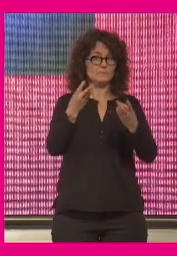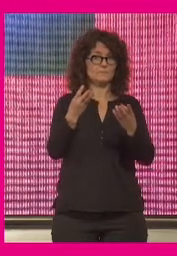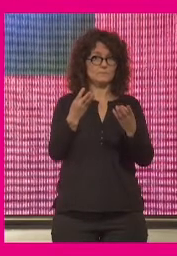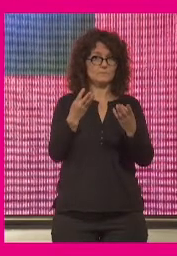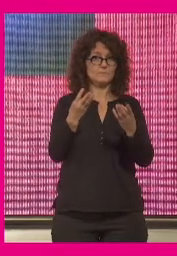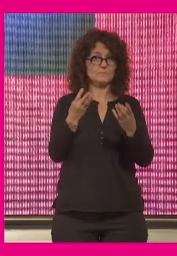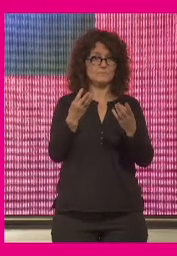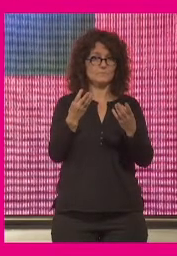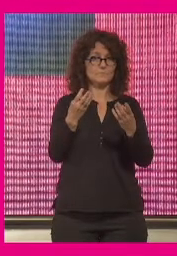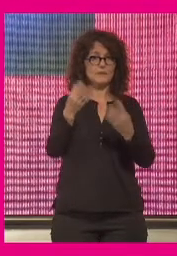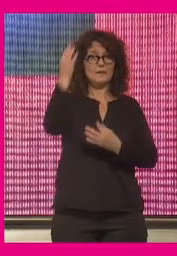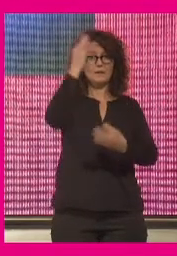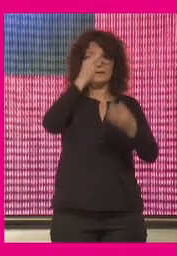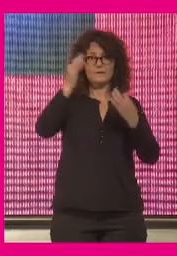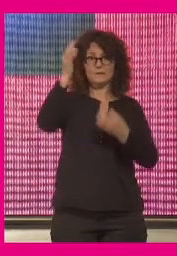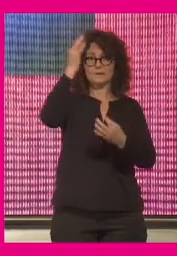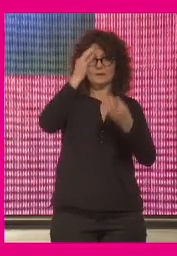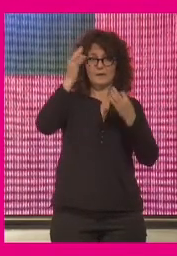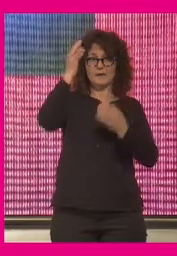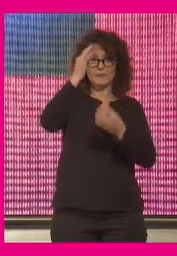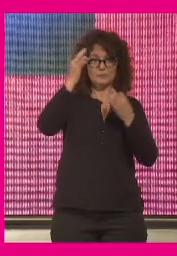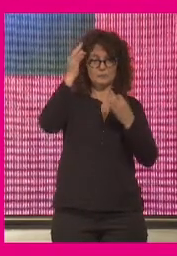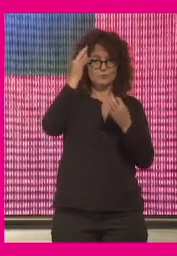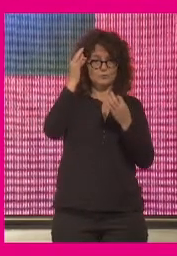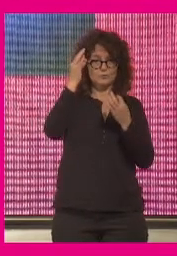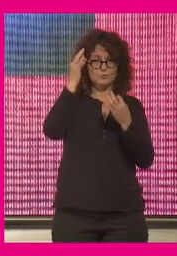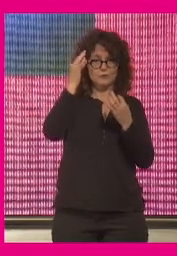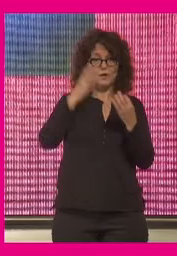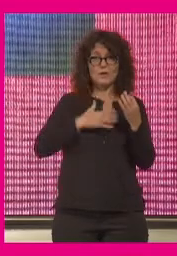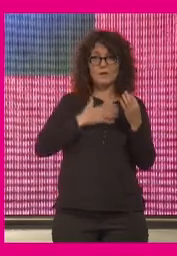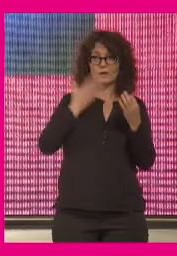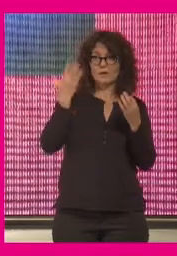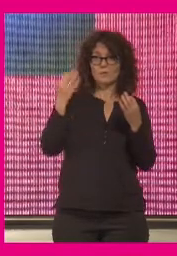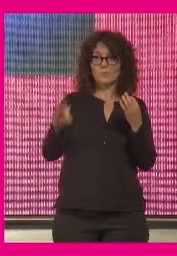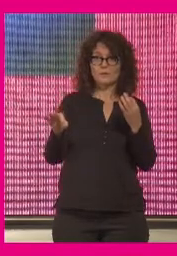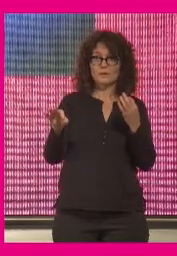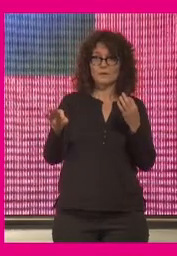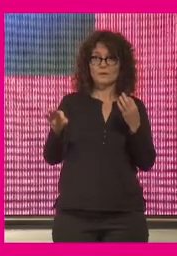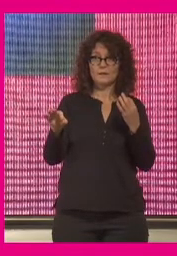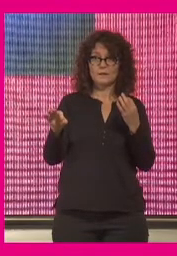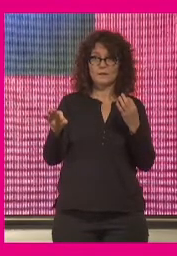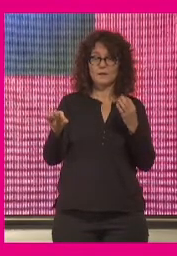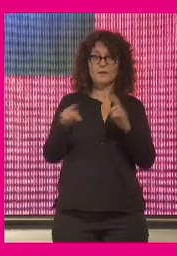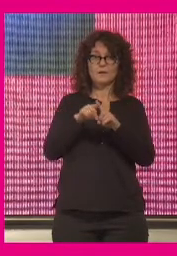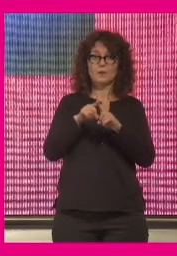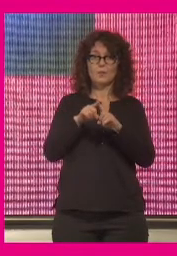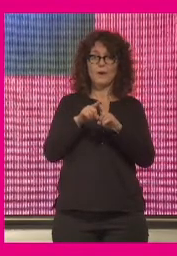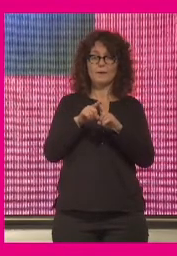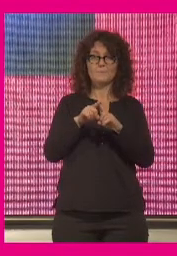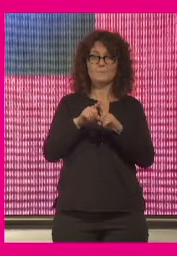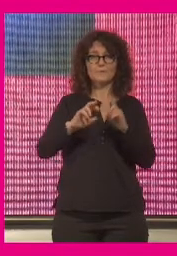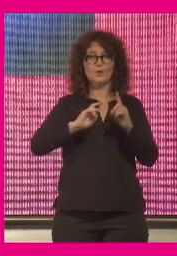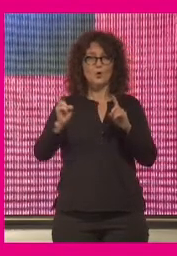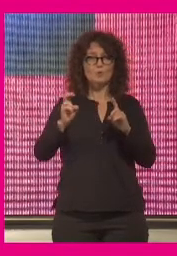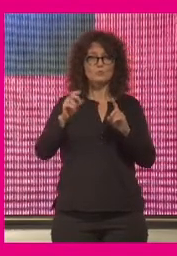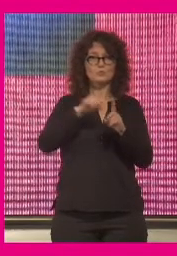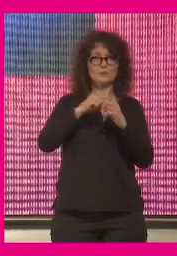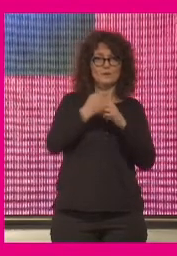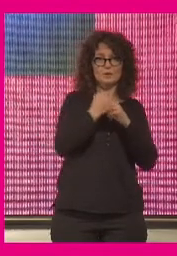números de los datos nos podría eximir de otro esfuerzo de interpretación hasta qué punto esta